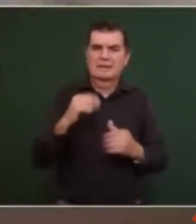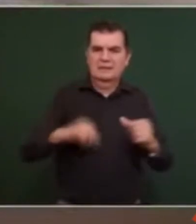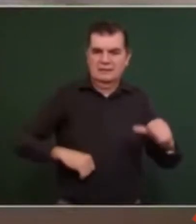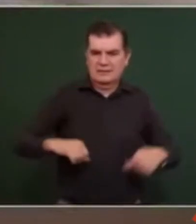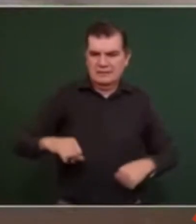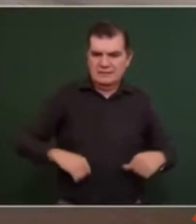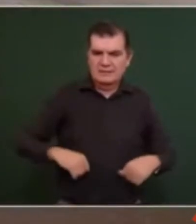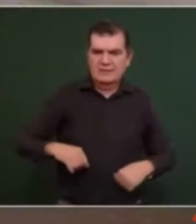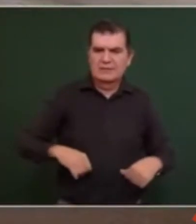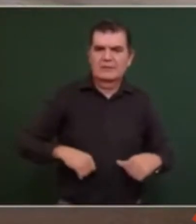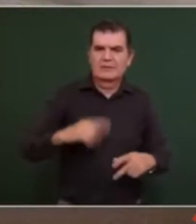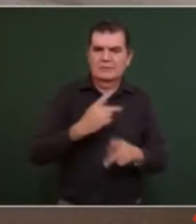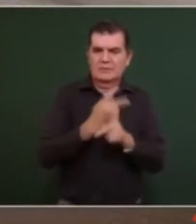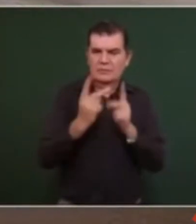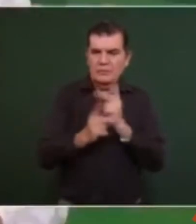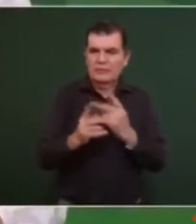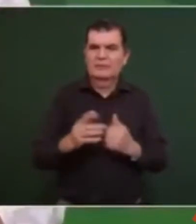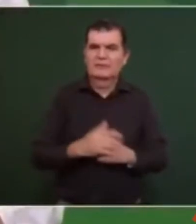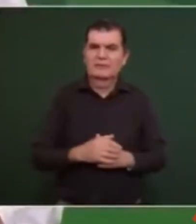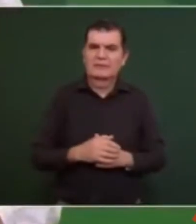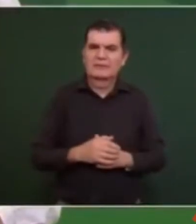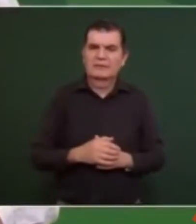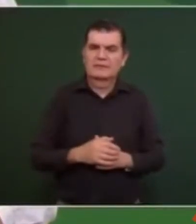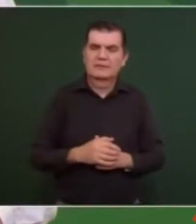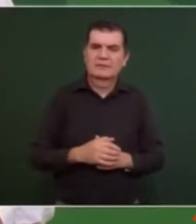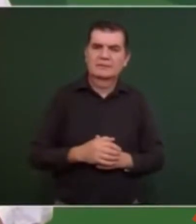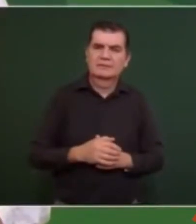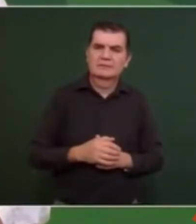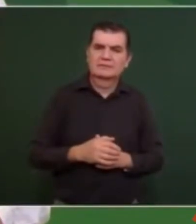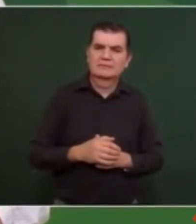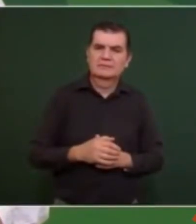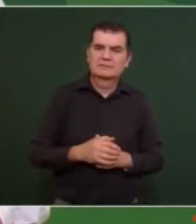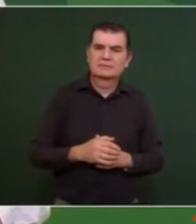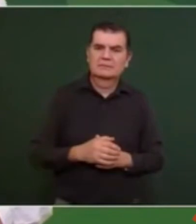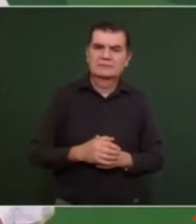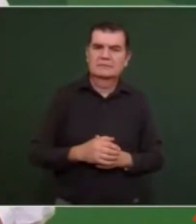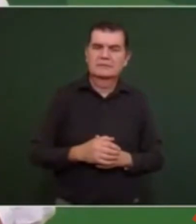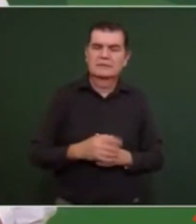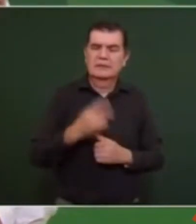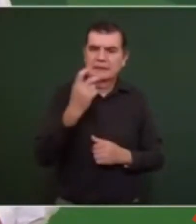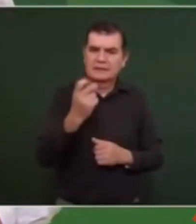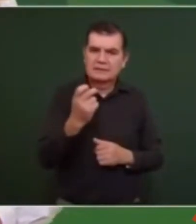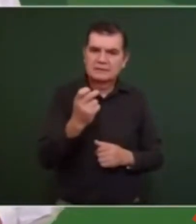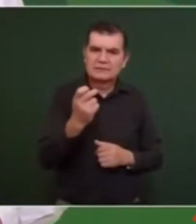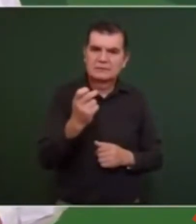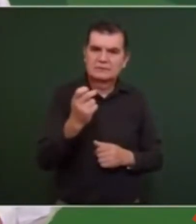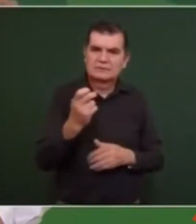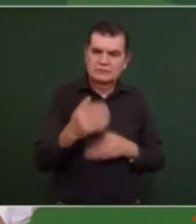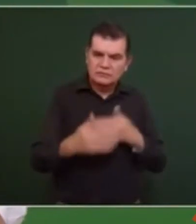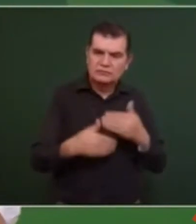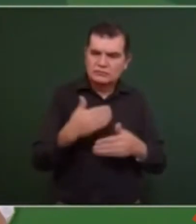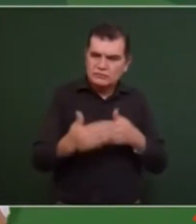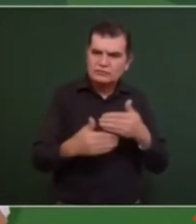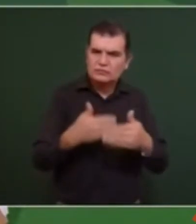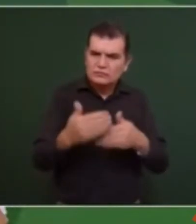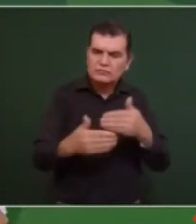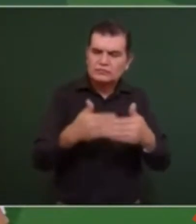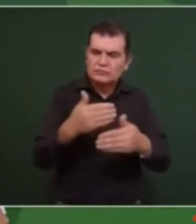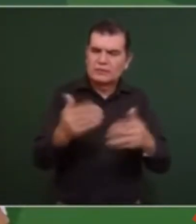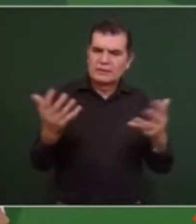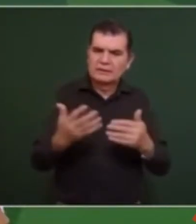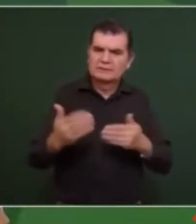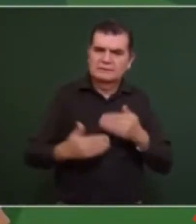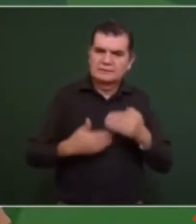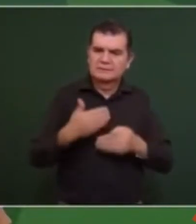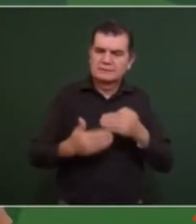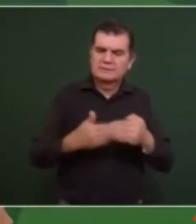productivas eh esto se va a seguir haciendo y esperamos que